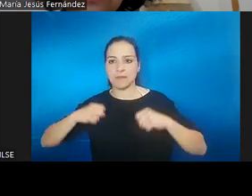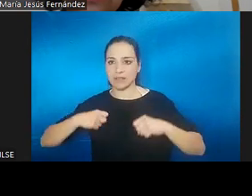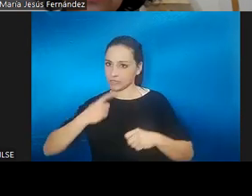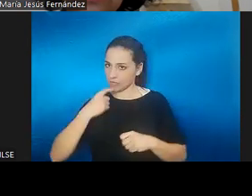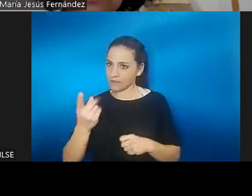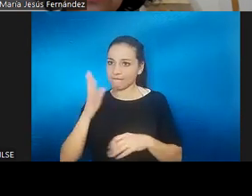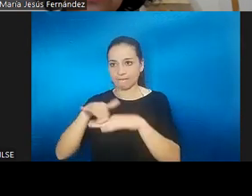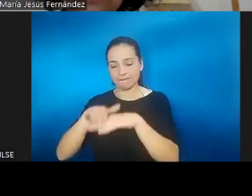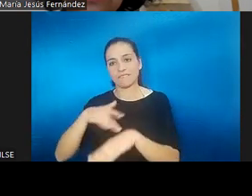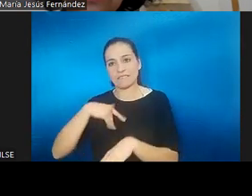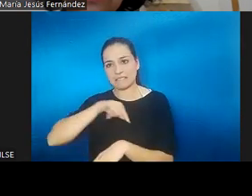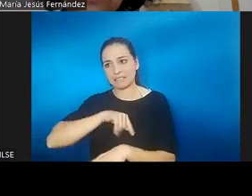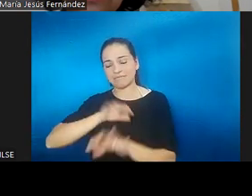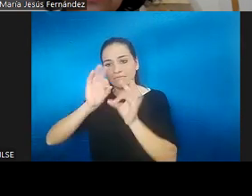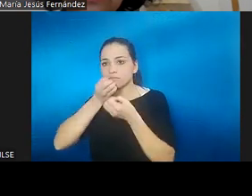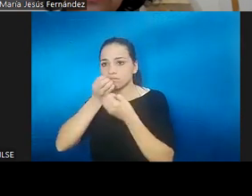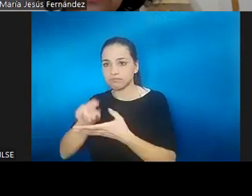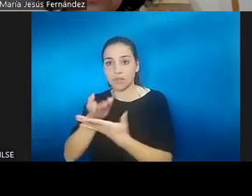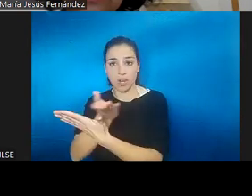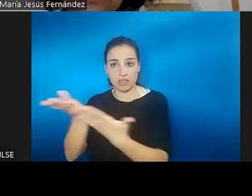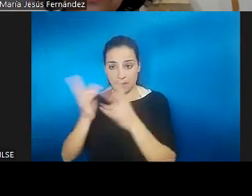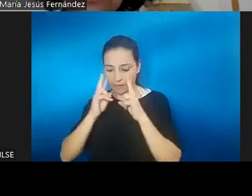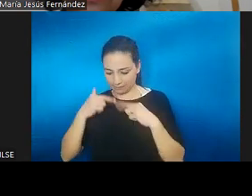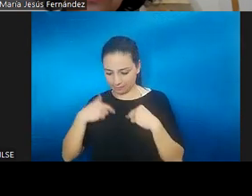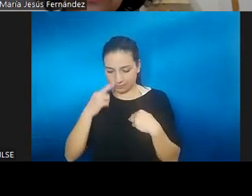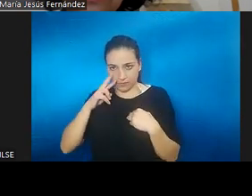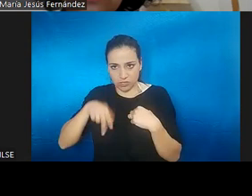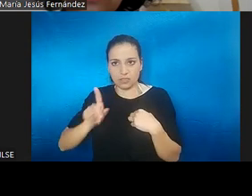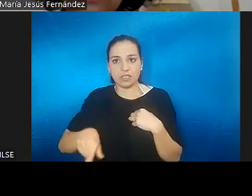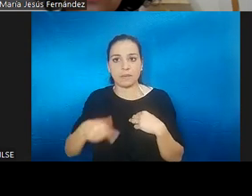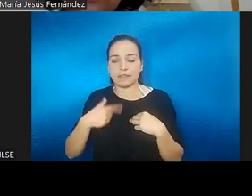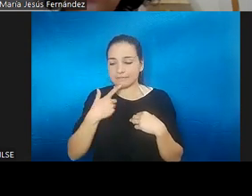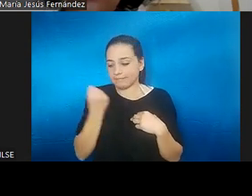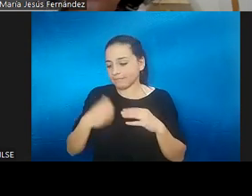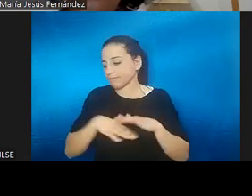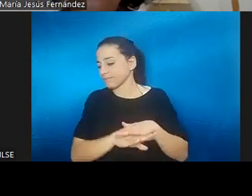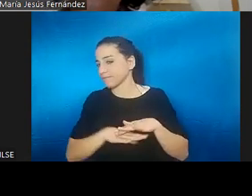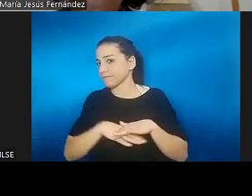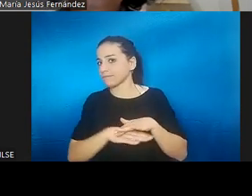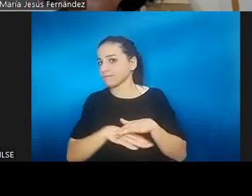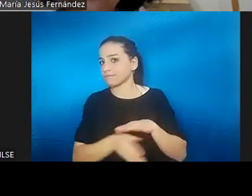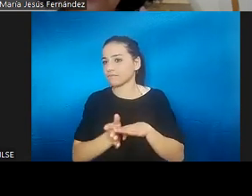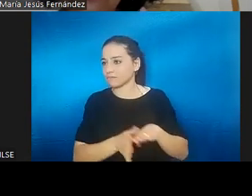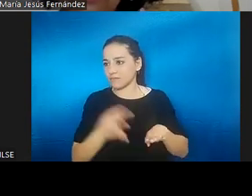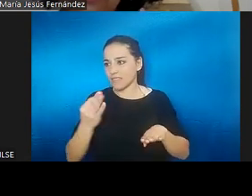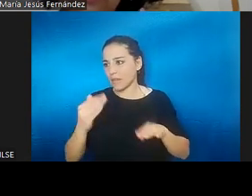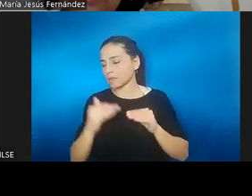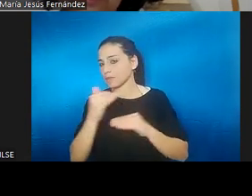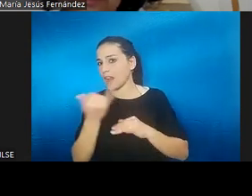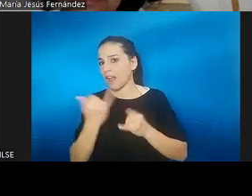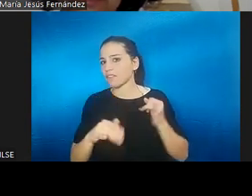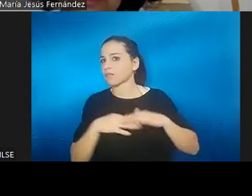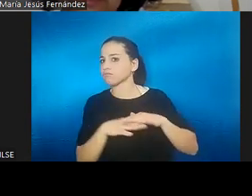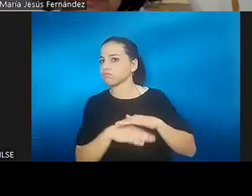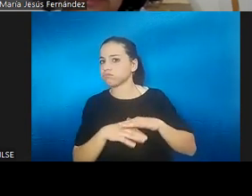sentimos, pero no solo a los demás, sino también a nosotros mismos. Porque si nos parece que ya lo deberíamos haber superado, nos parece que no deberíamos sentirnos